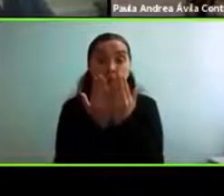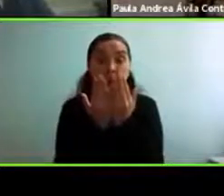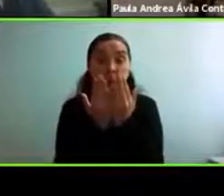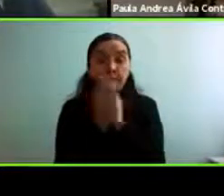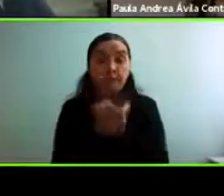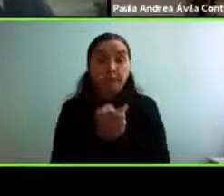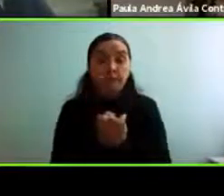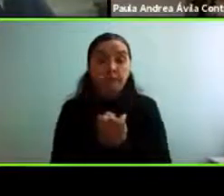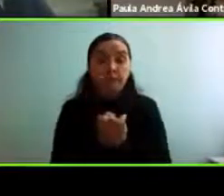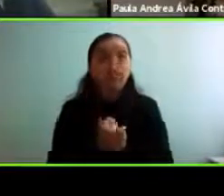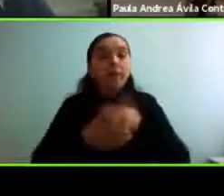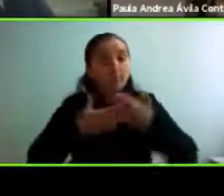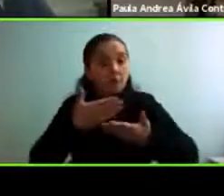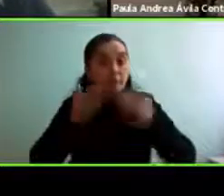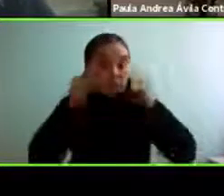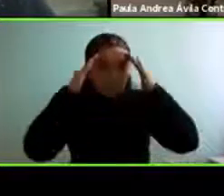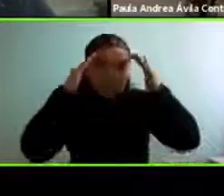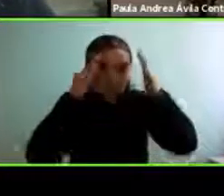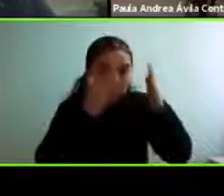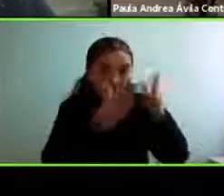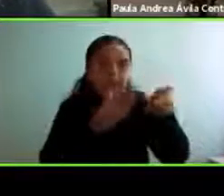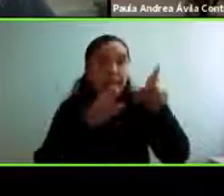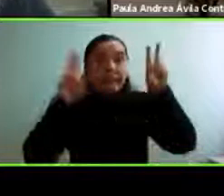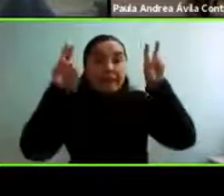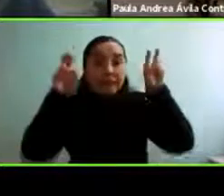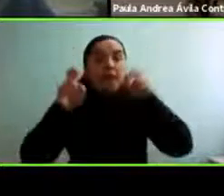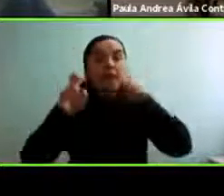a que se dediquen al envejecimiento.